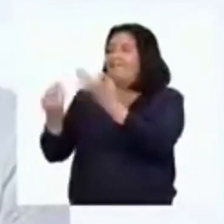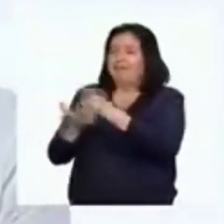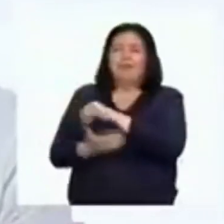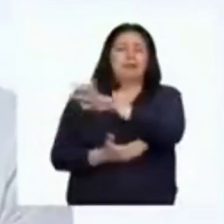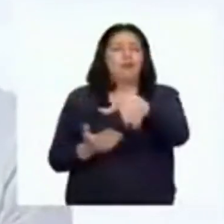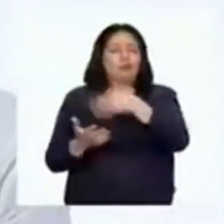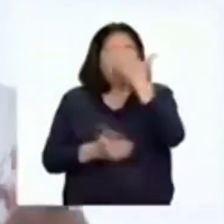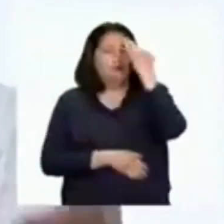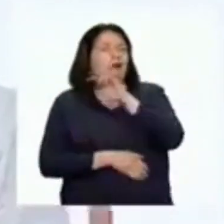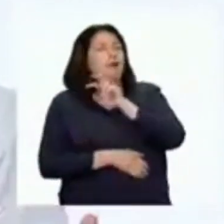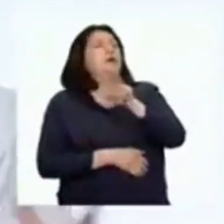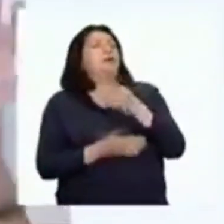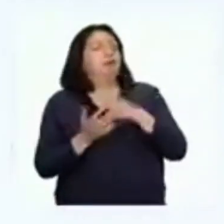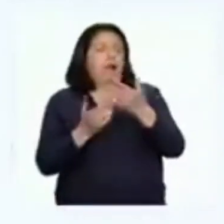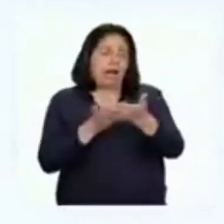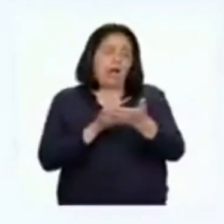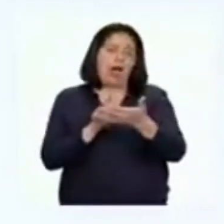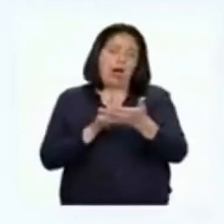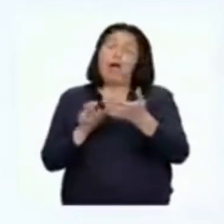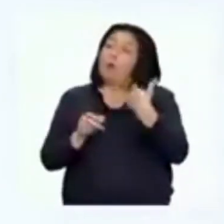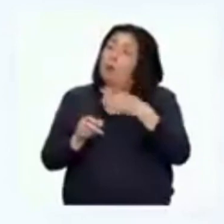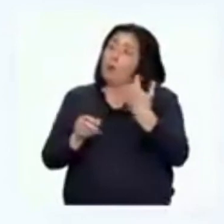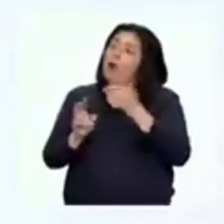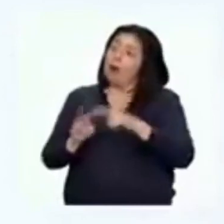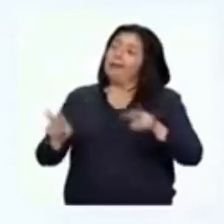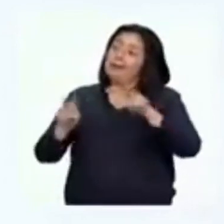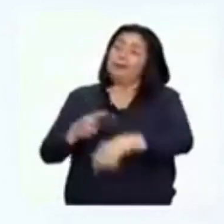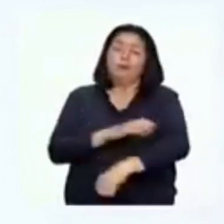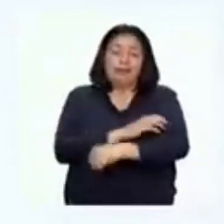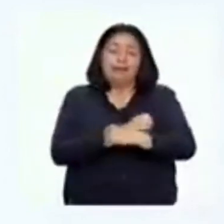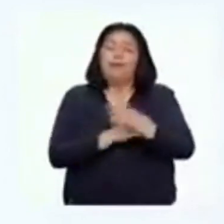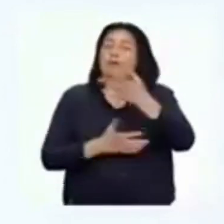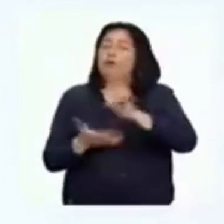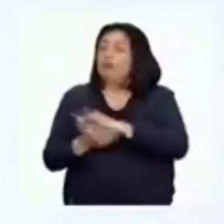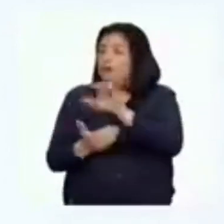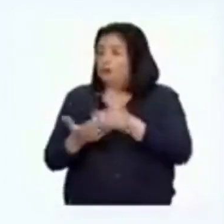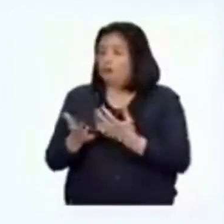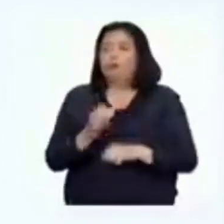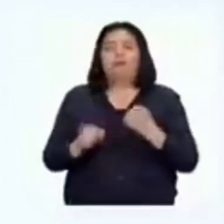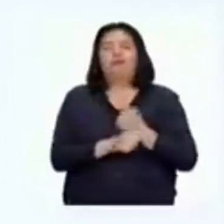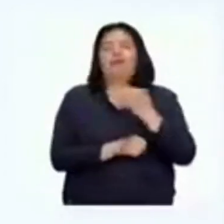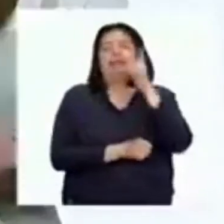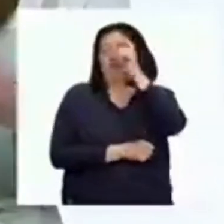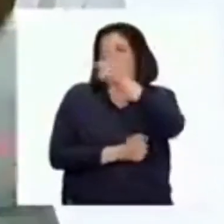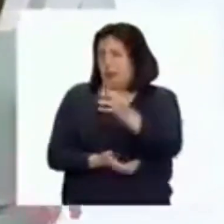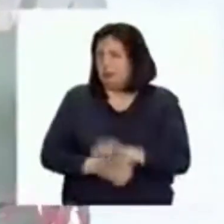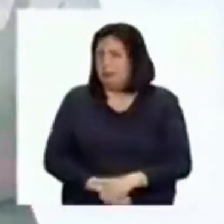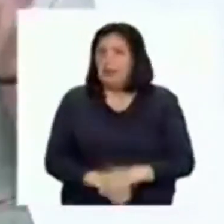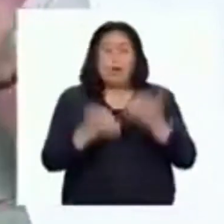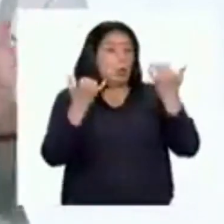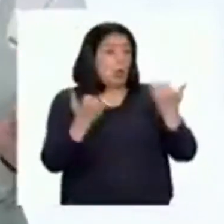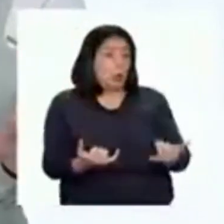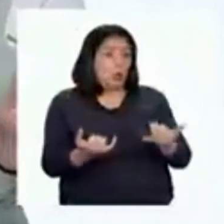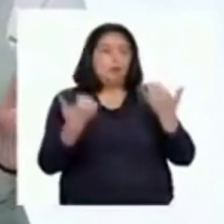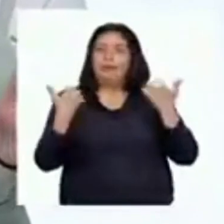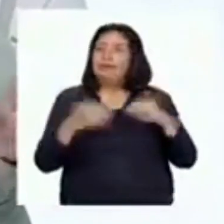que todos puedan observar, apreciar y valorar el esfuerzo de todas y todos por vencer las dificultades. El día